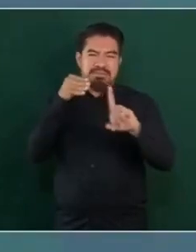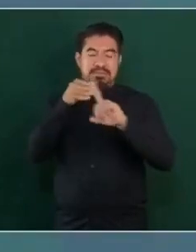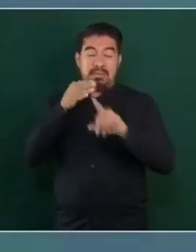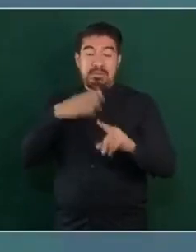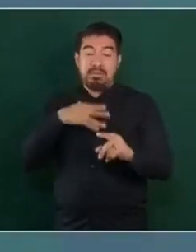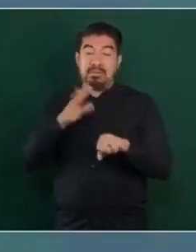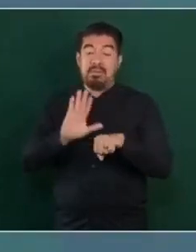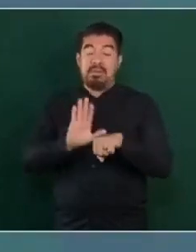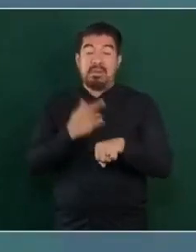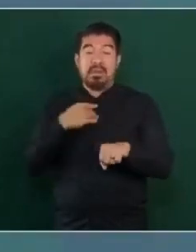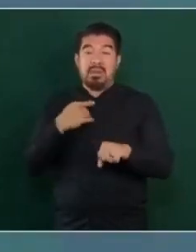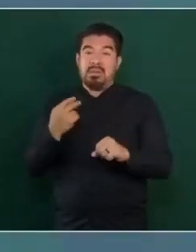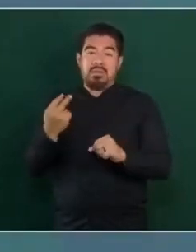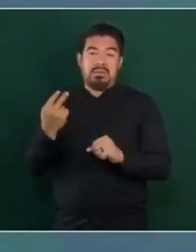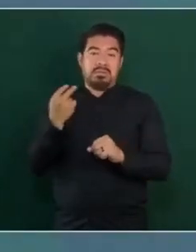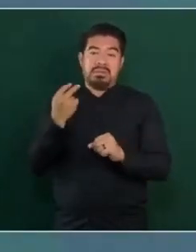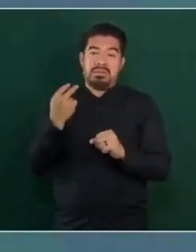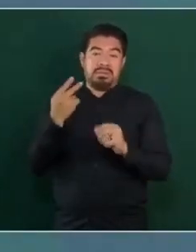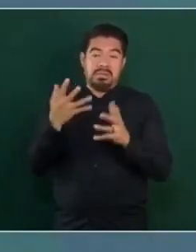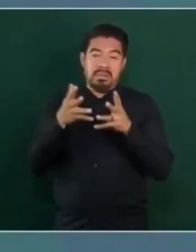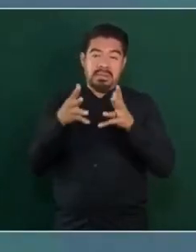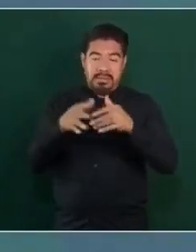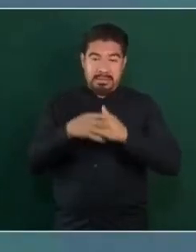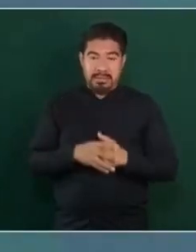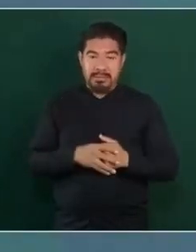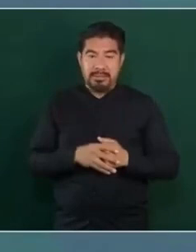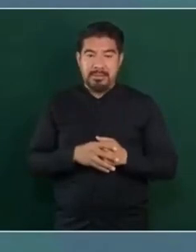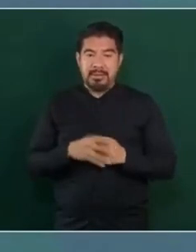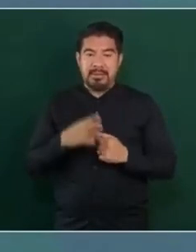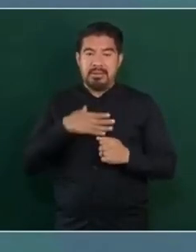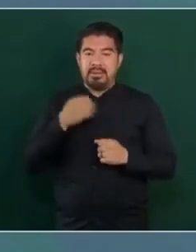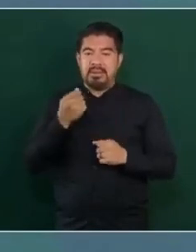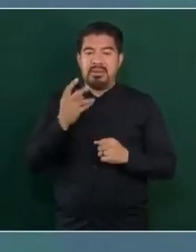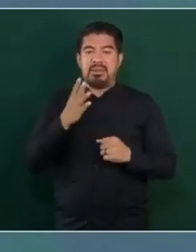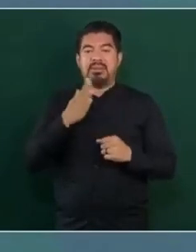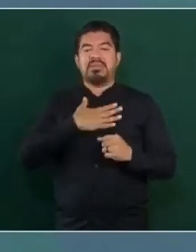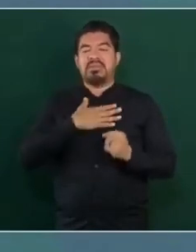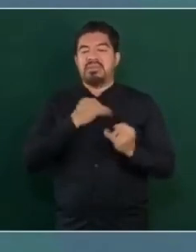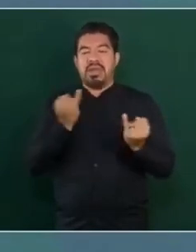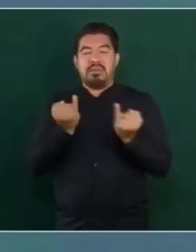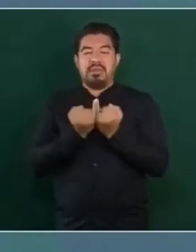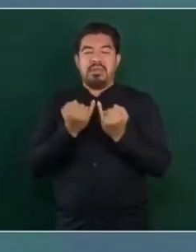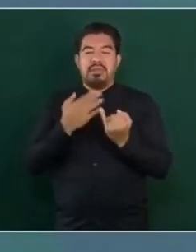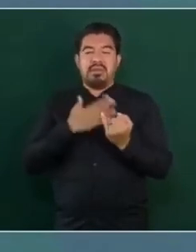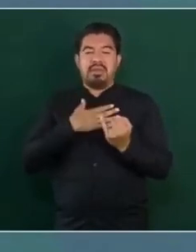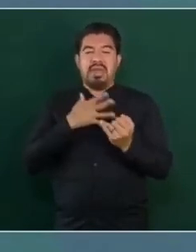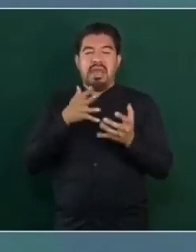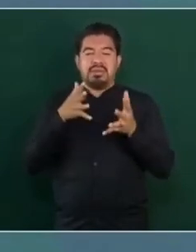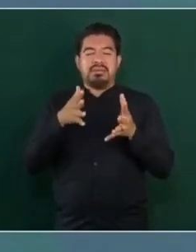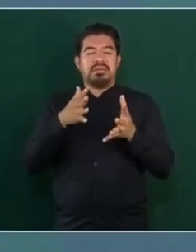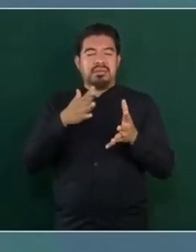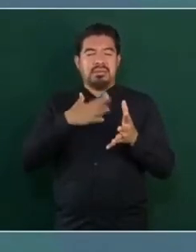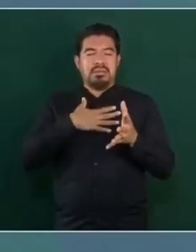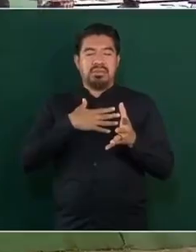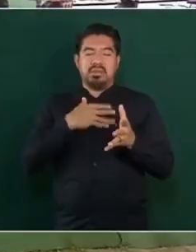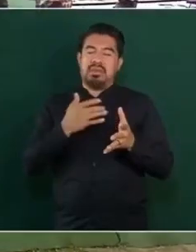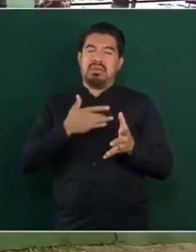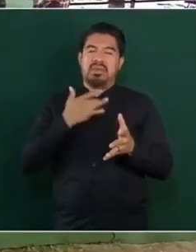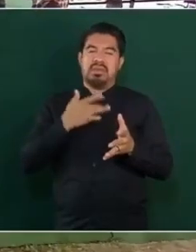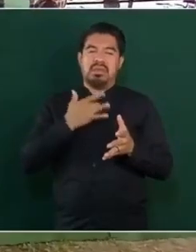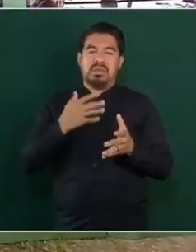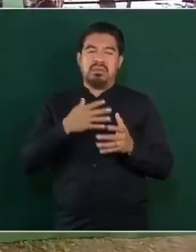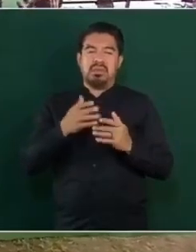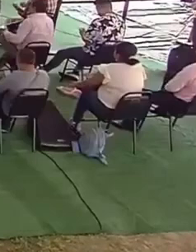conservador y sí puedo ser cualquier otra cosa menos